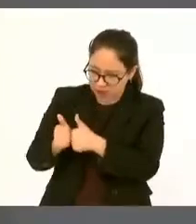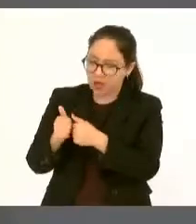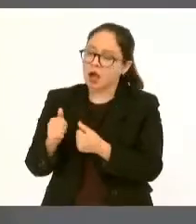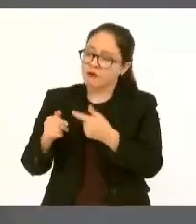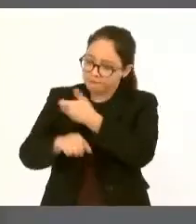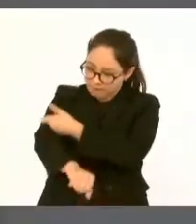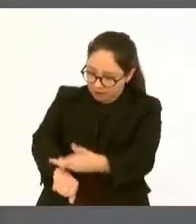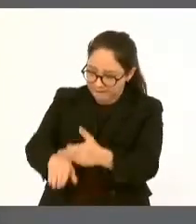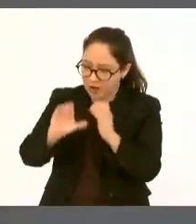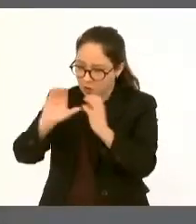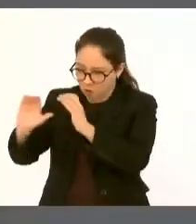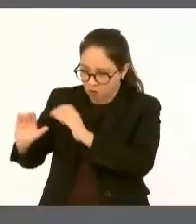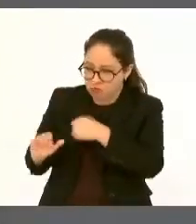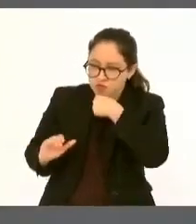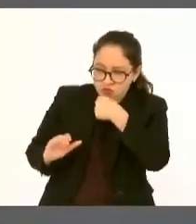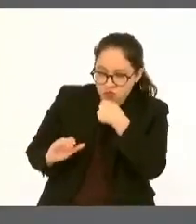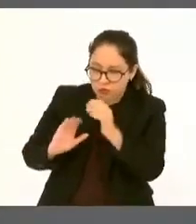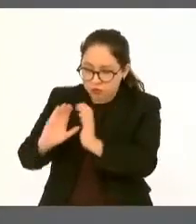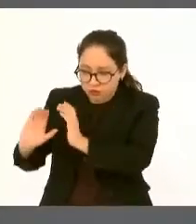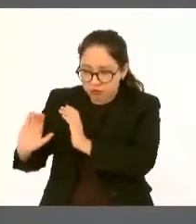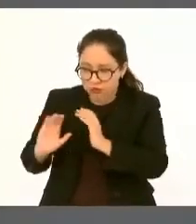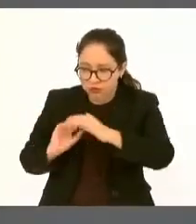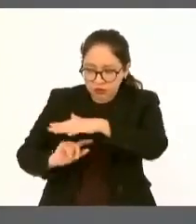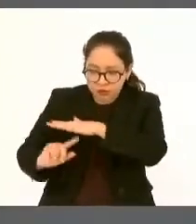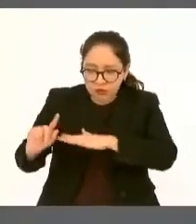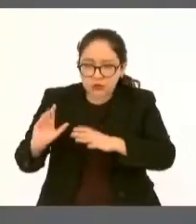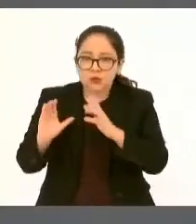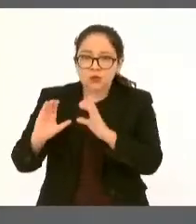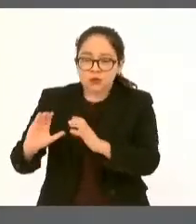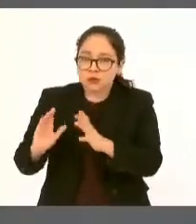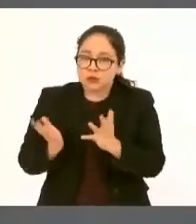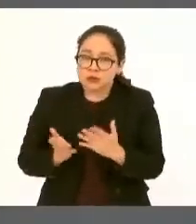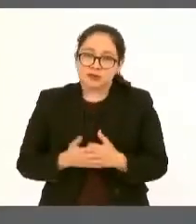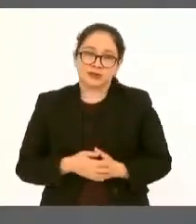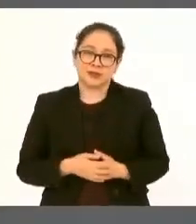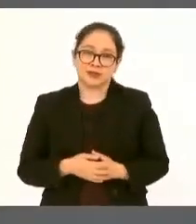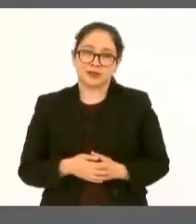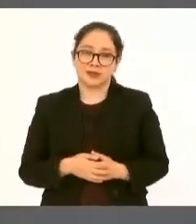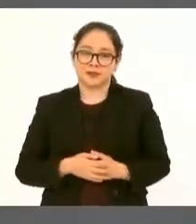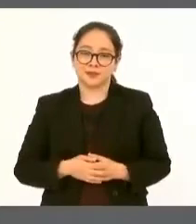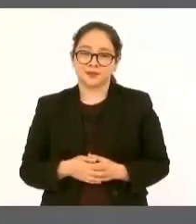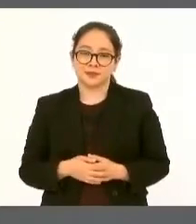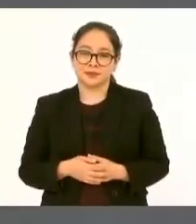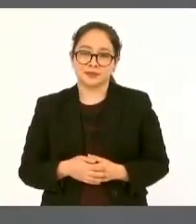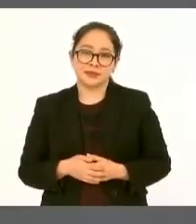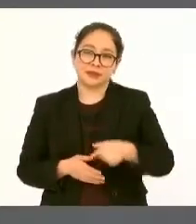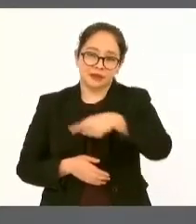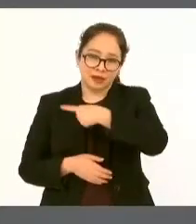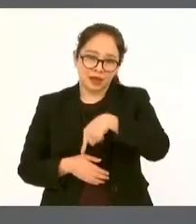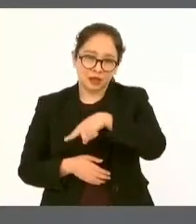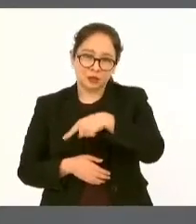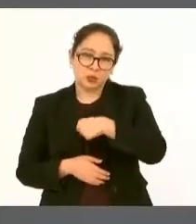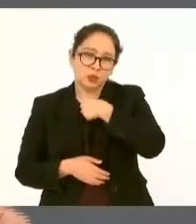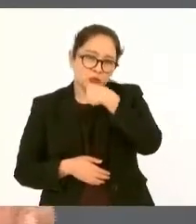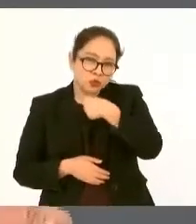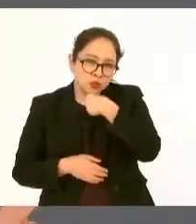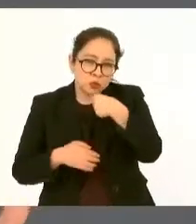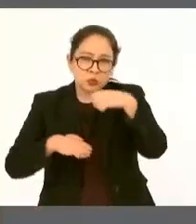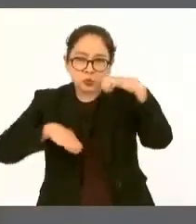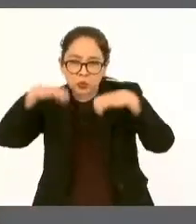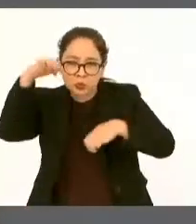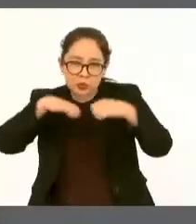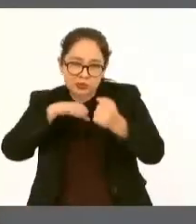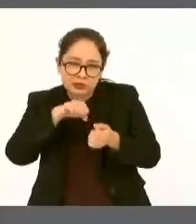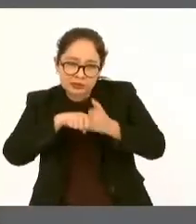fueron cuidados y sufrieron menos por la